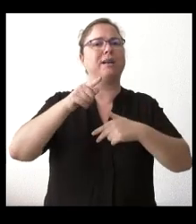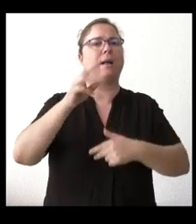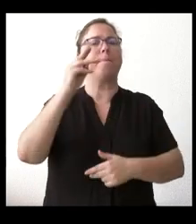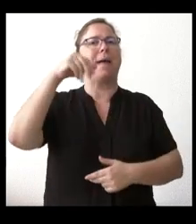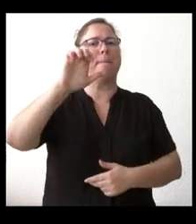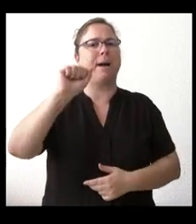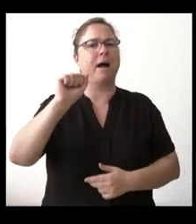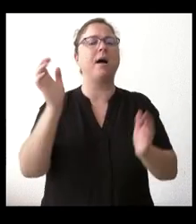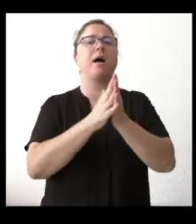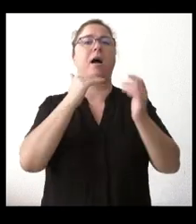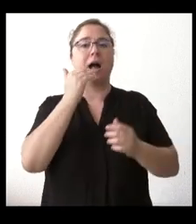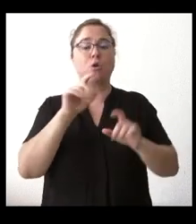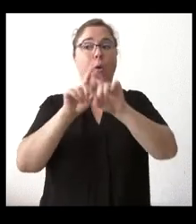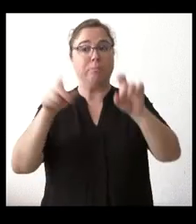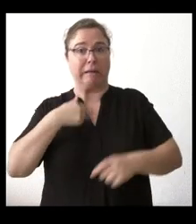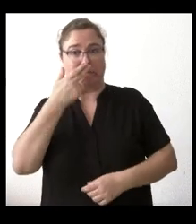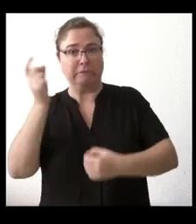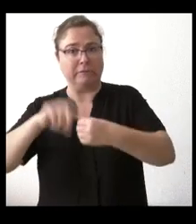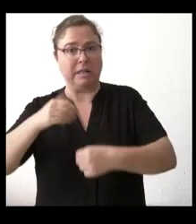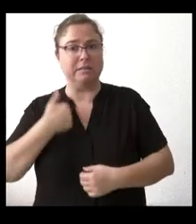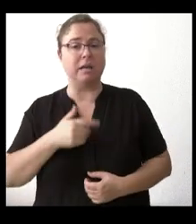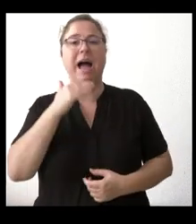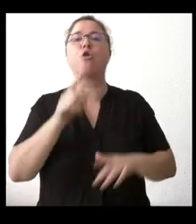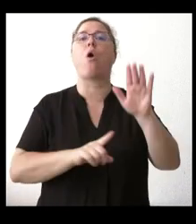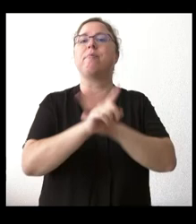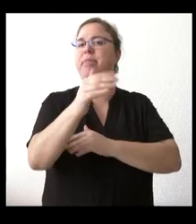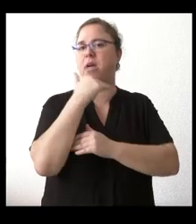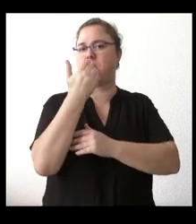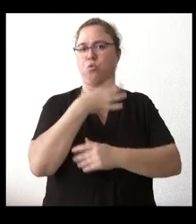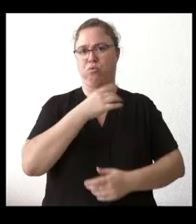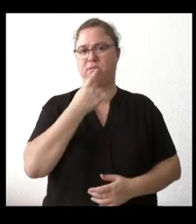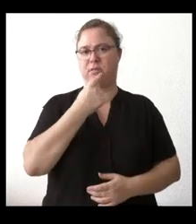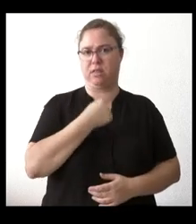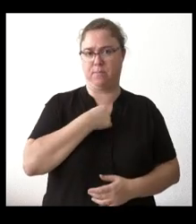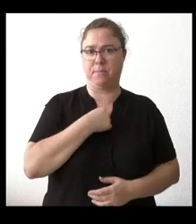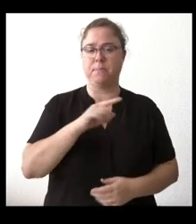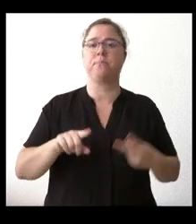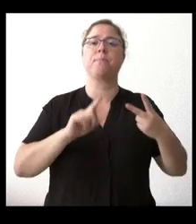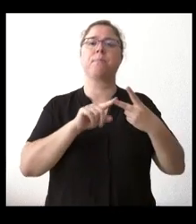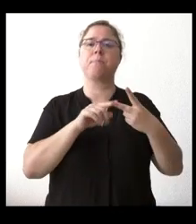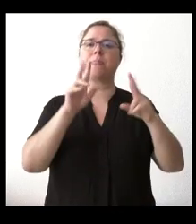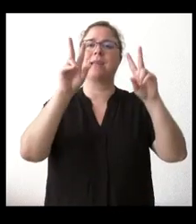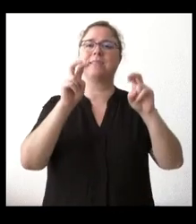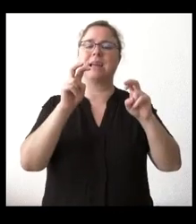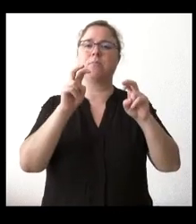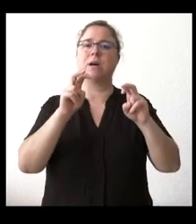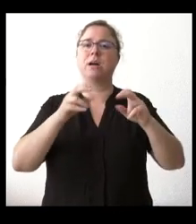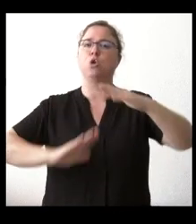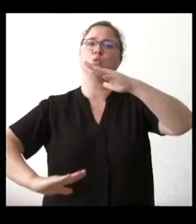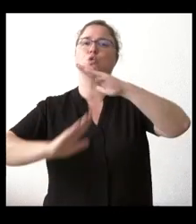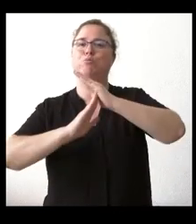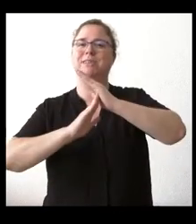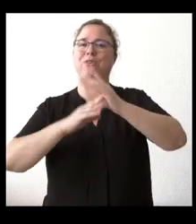si hay alguna empresa interesada si se ha avanzado algo que nos pueda contar luego sobre la suspensión de eventos